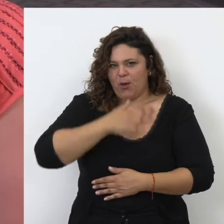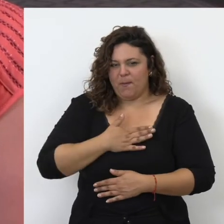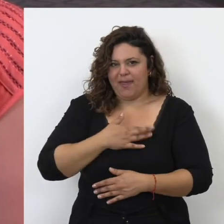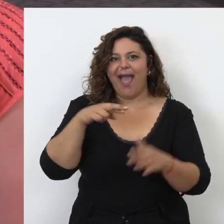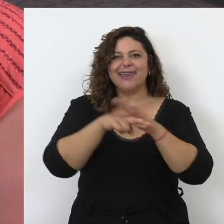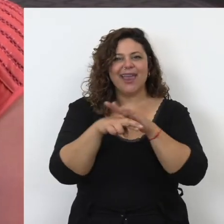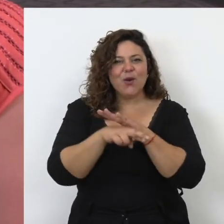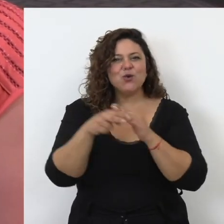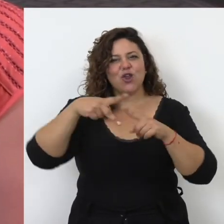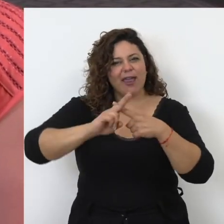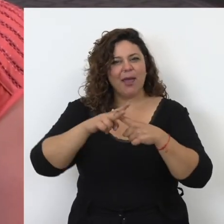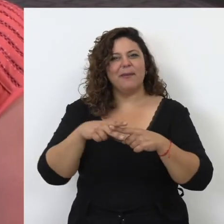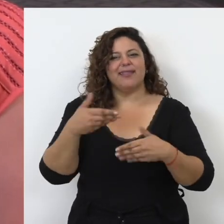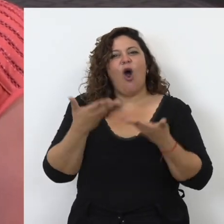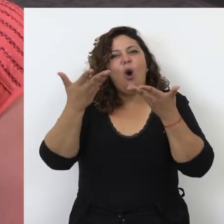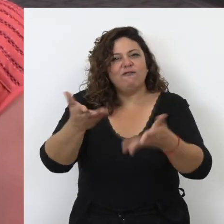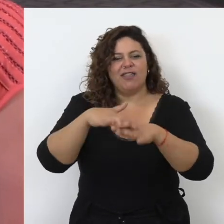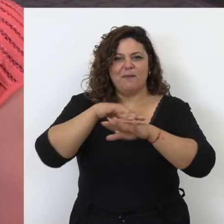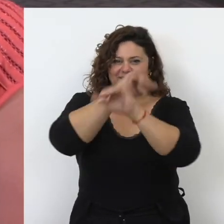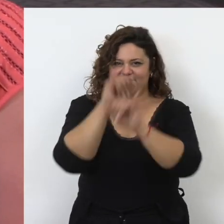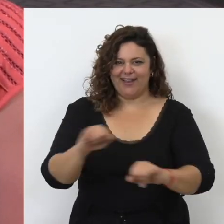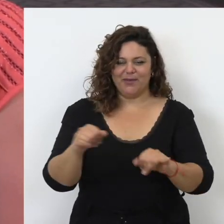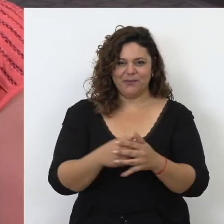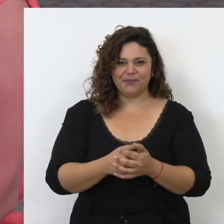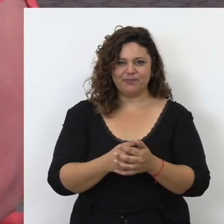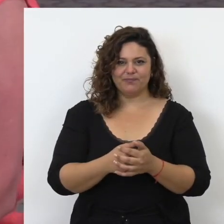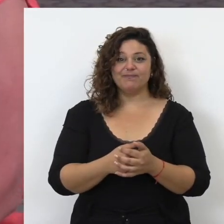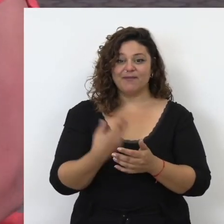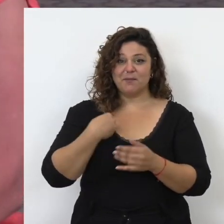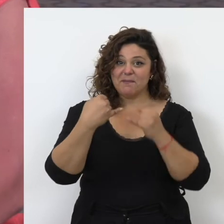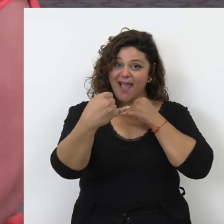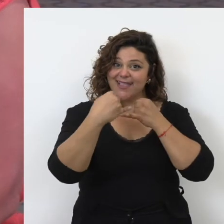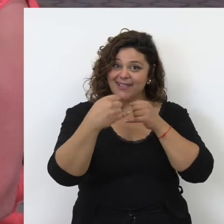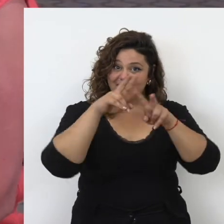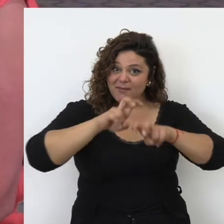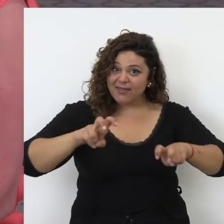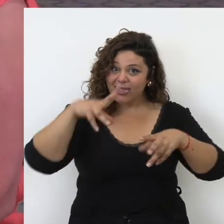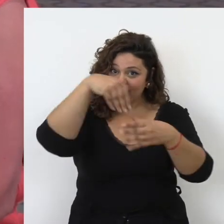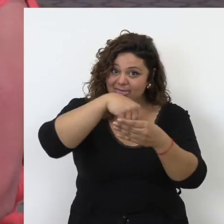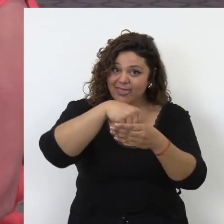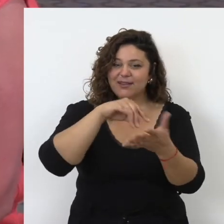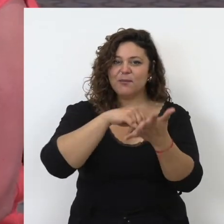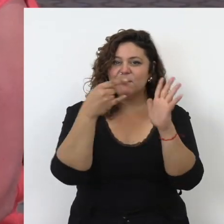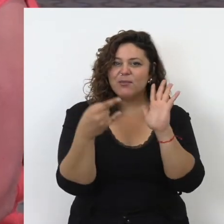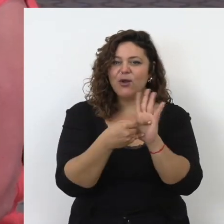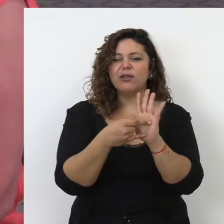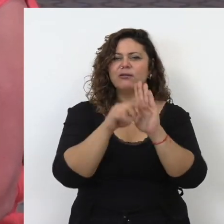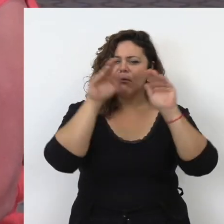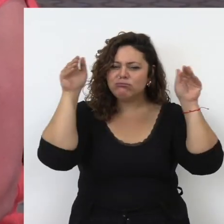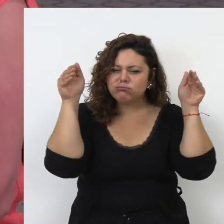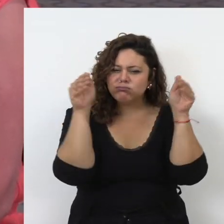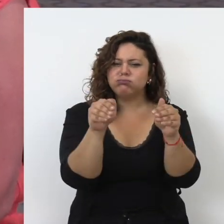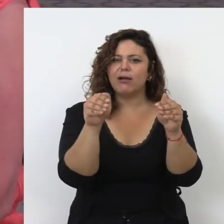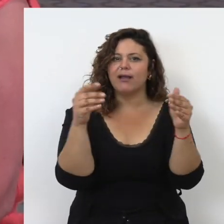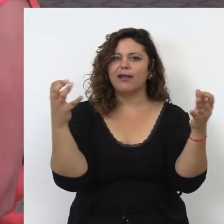ofrecerle algunos recursos algunas herramientas para la felicidad. dentro de esta línea de investigación en el proyecto